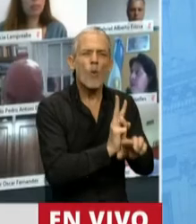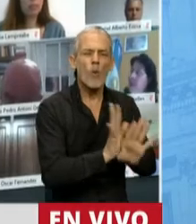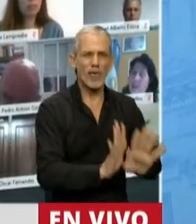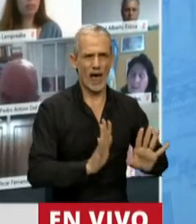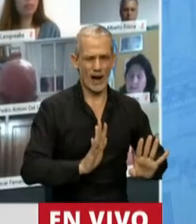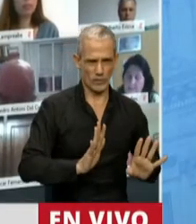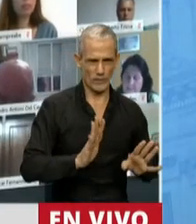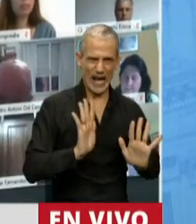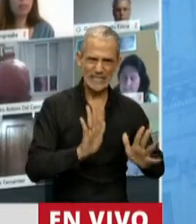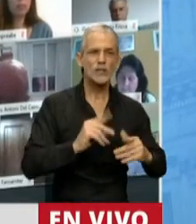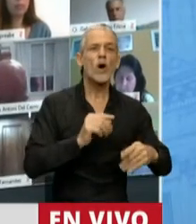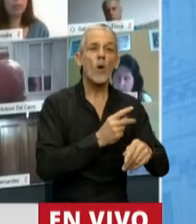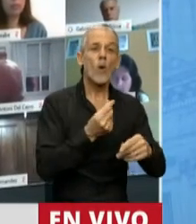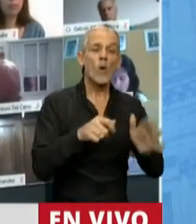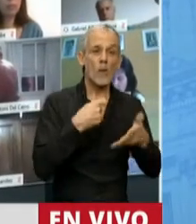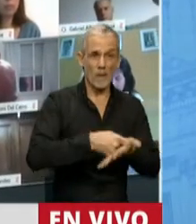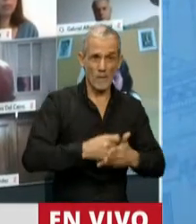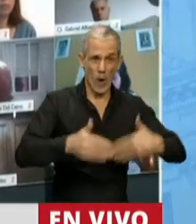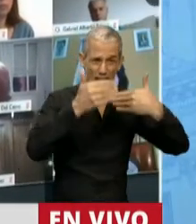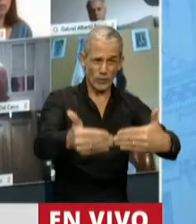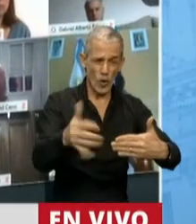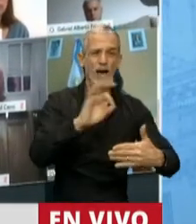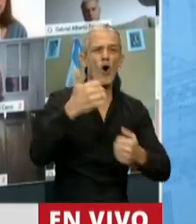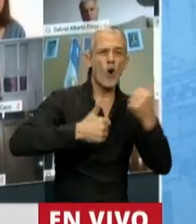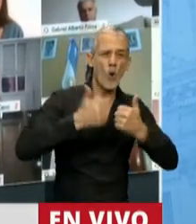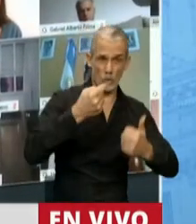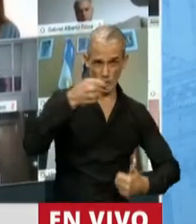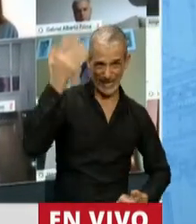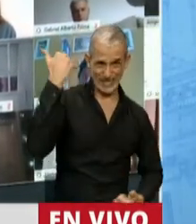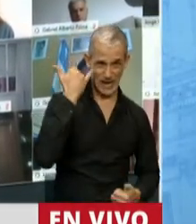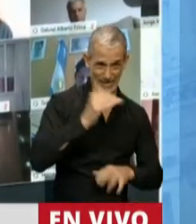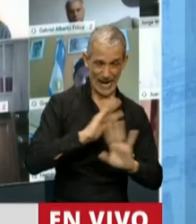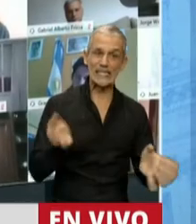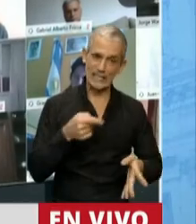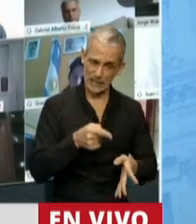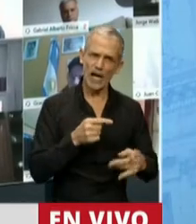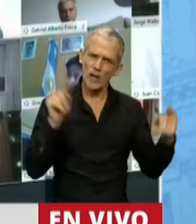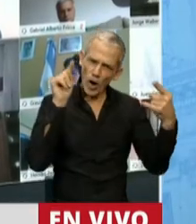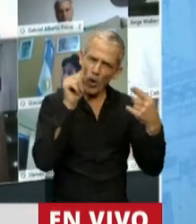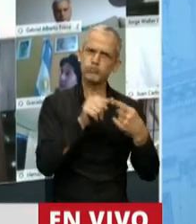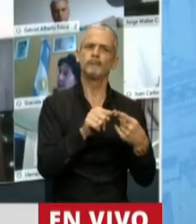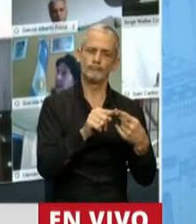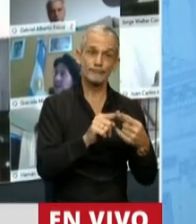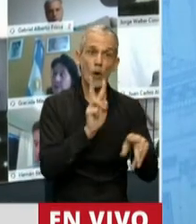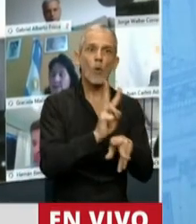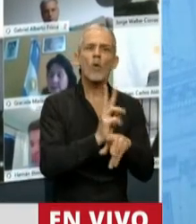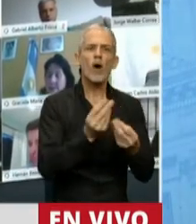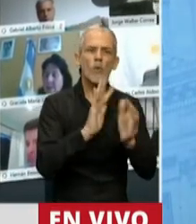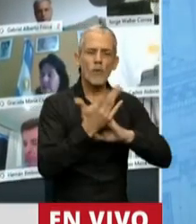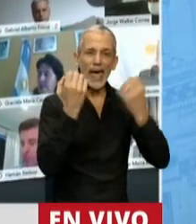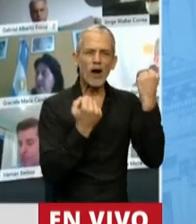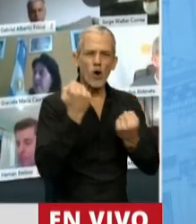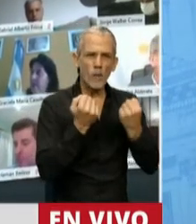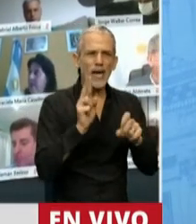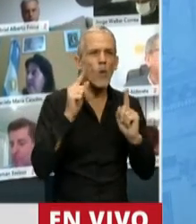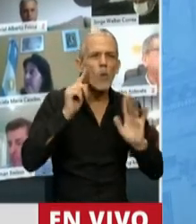en la moratoria y en el cambio de la ley de concurso de hace una semana atrás, hemos puesto foco en eso, pero cuidar nuestro tejido económico